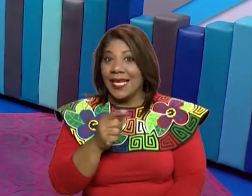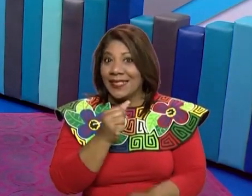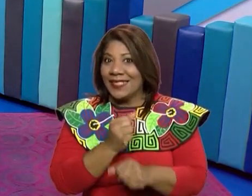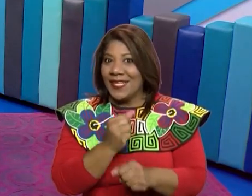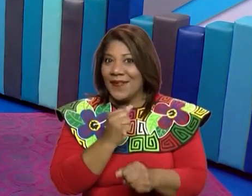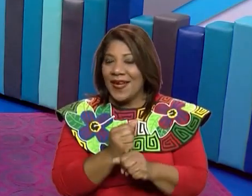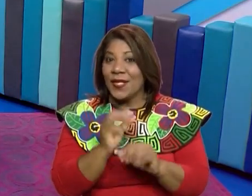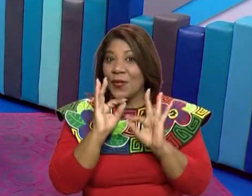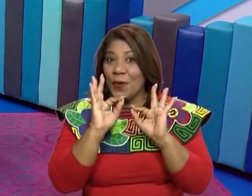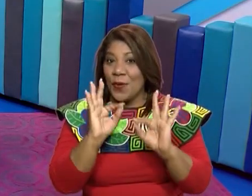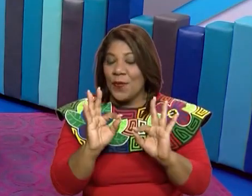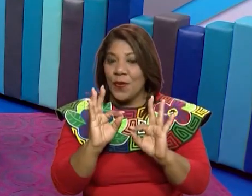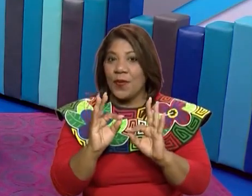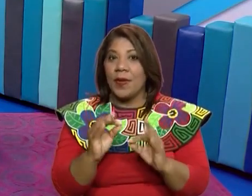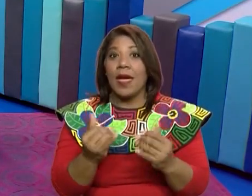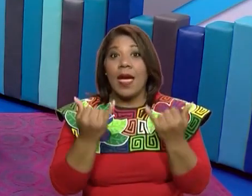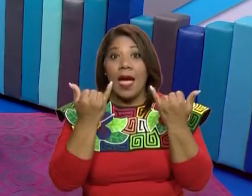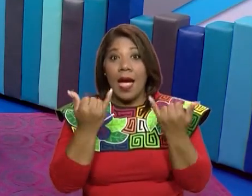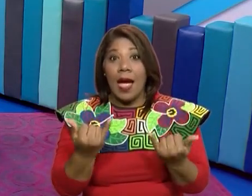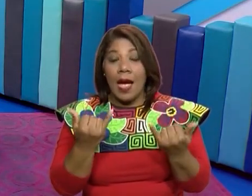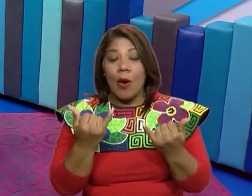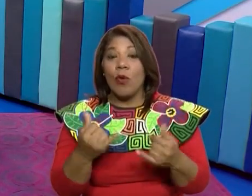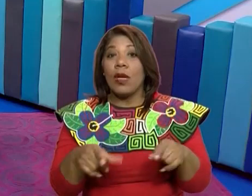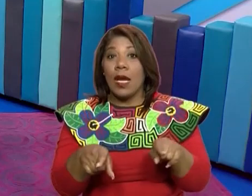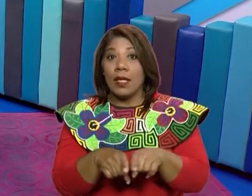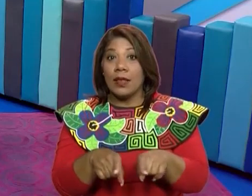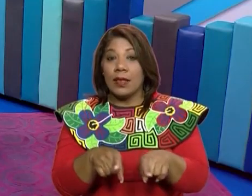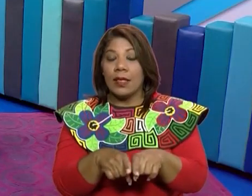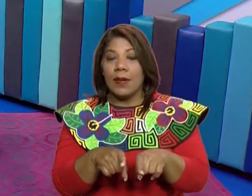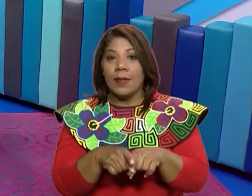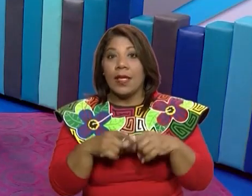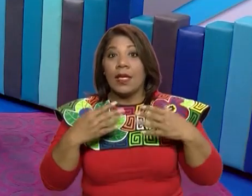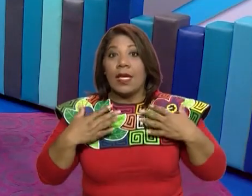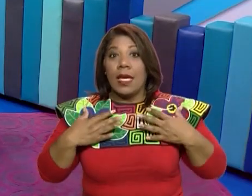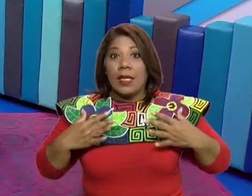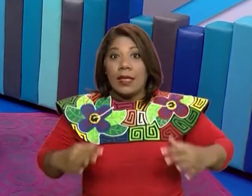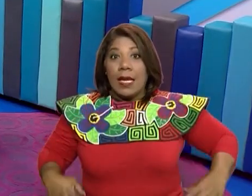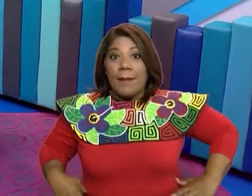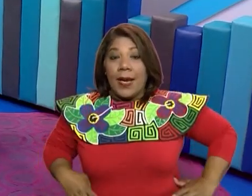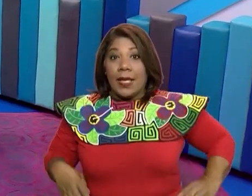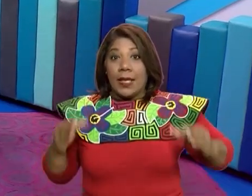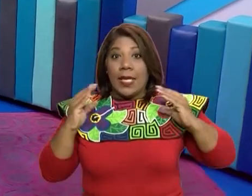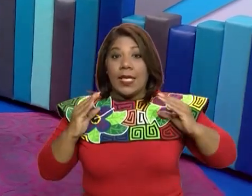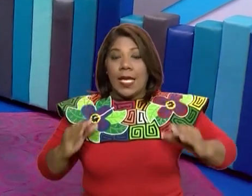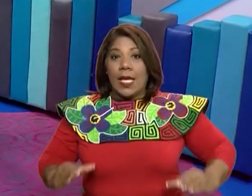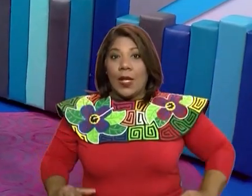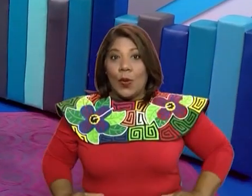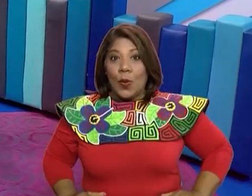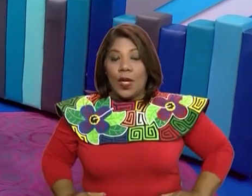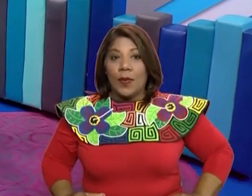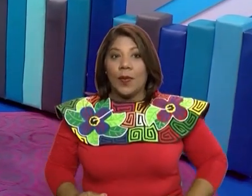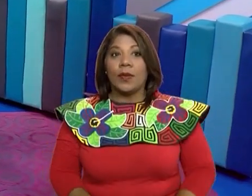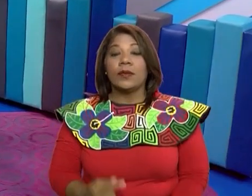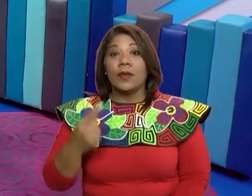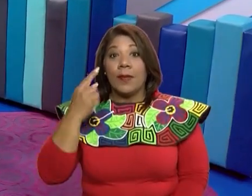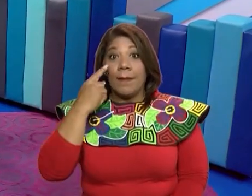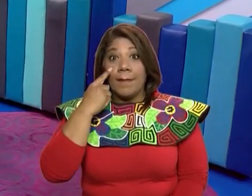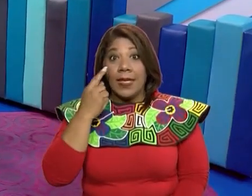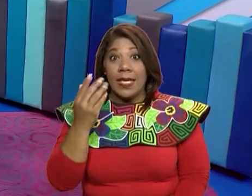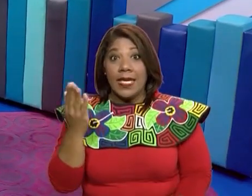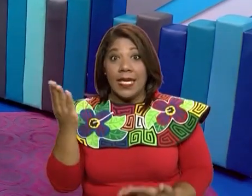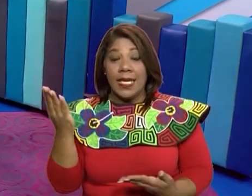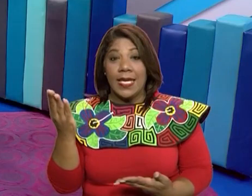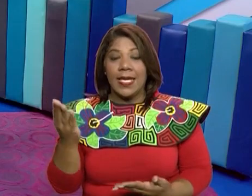Como vamos a trabar la parte inferior y también la parte del tronco, vamos a tratar de ejercitar los brazos.